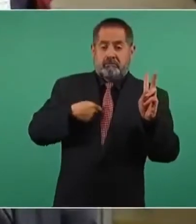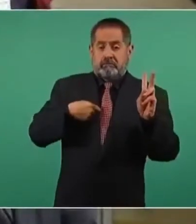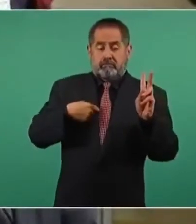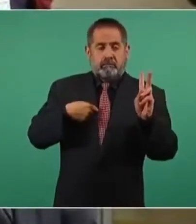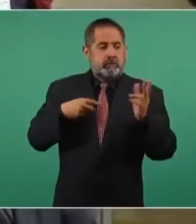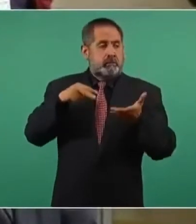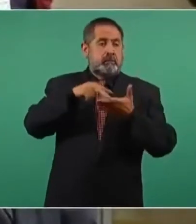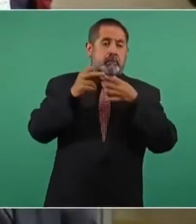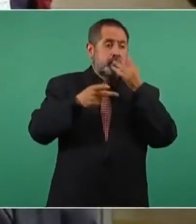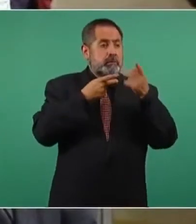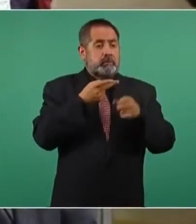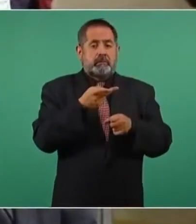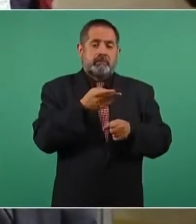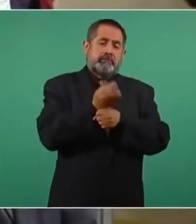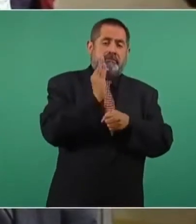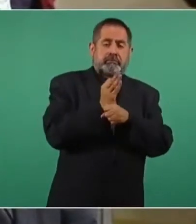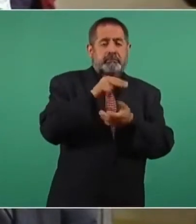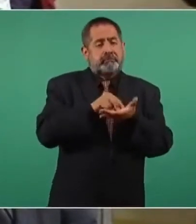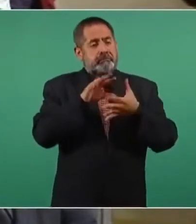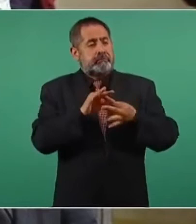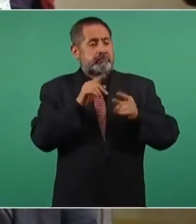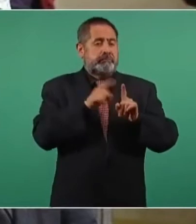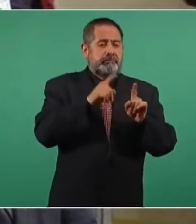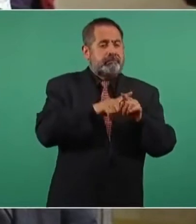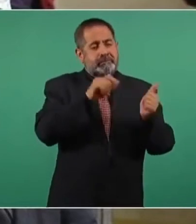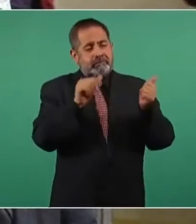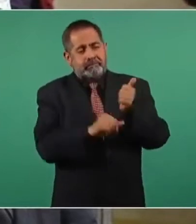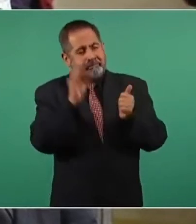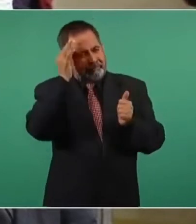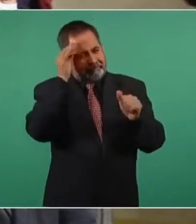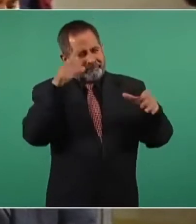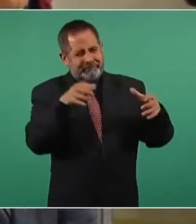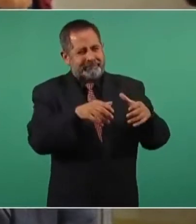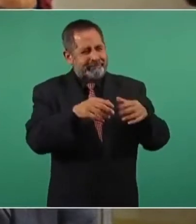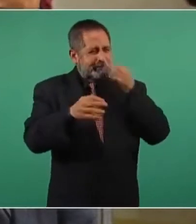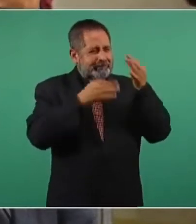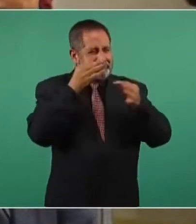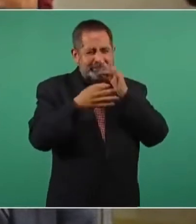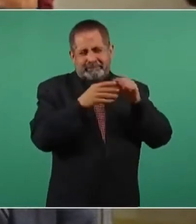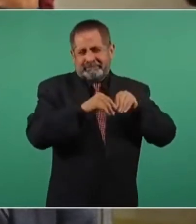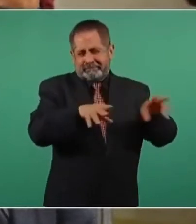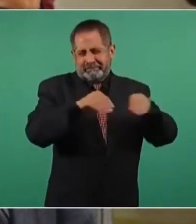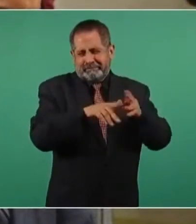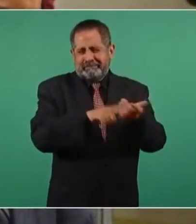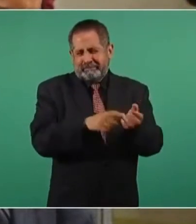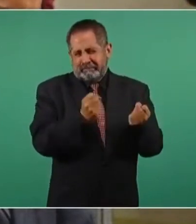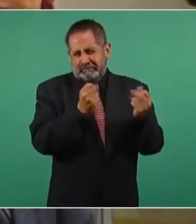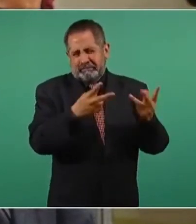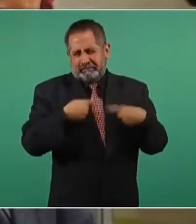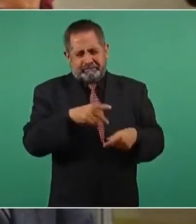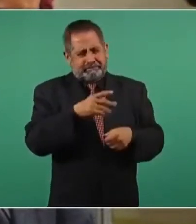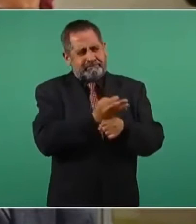estandoperos así como cómicos y sus patiños en los medios convencionales de comunicación